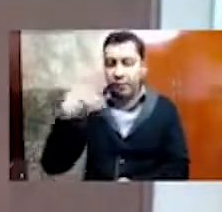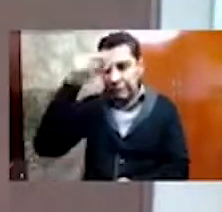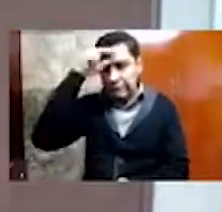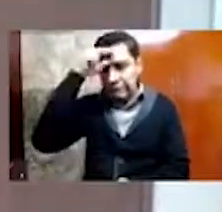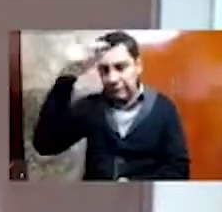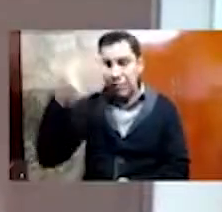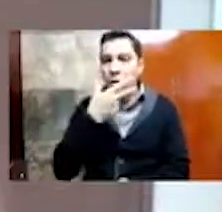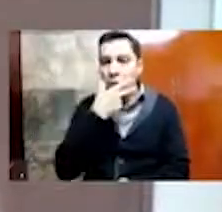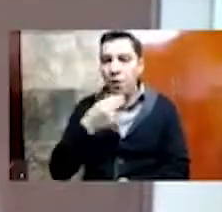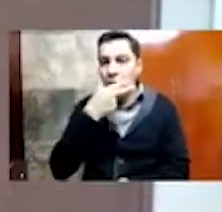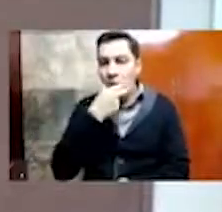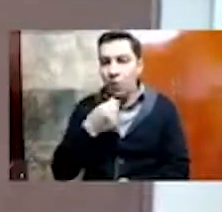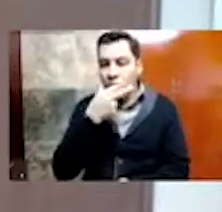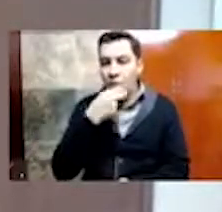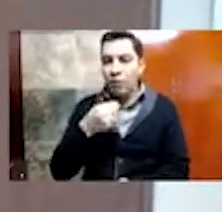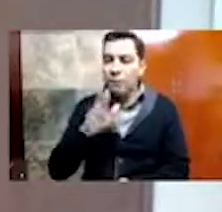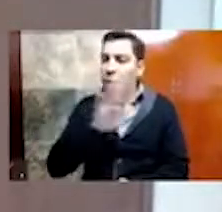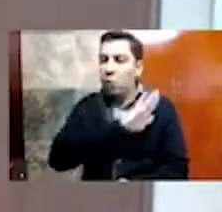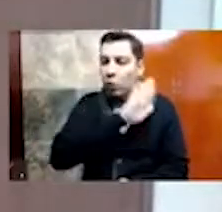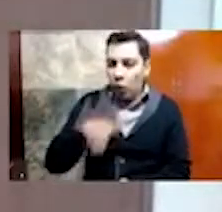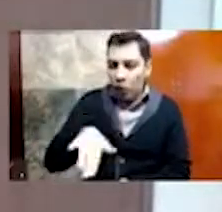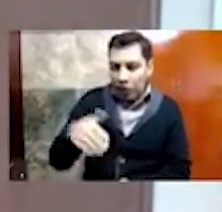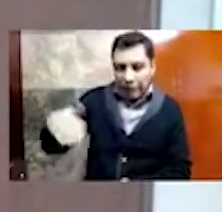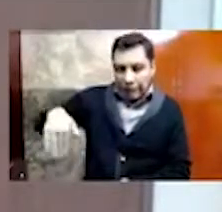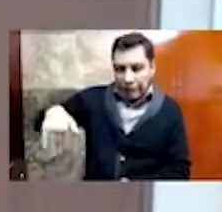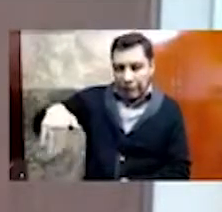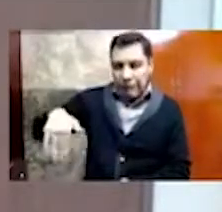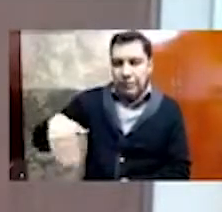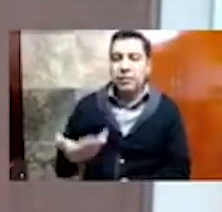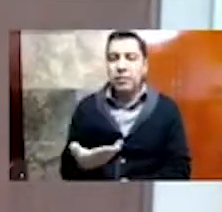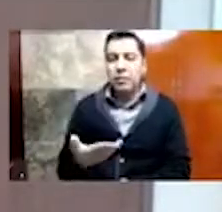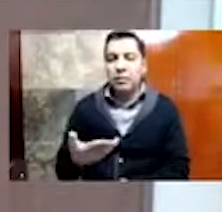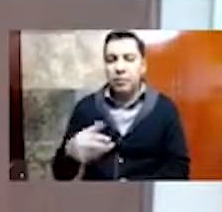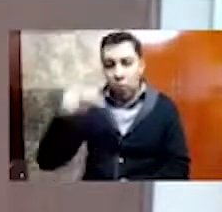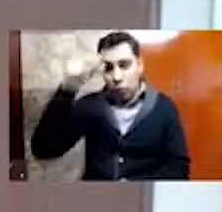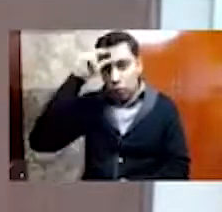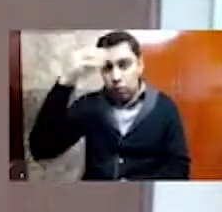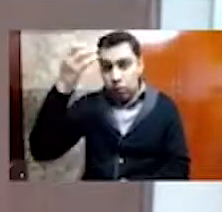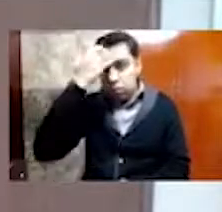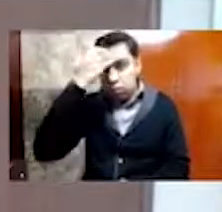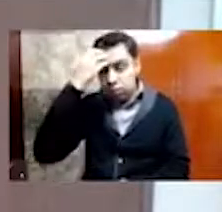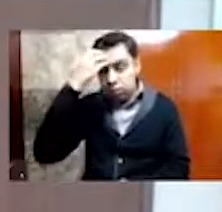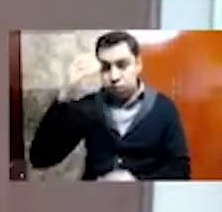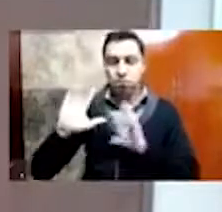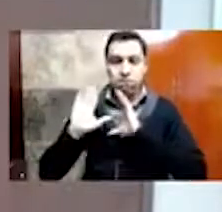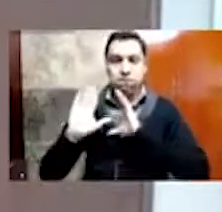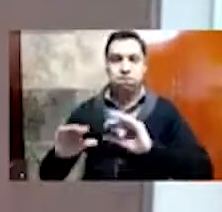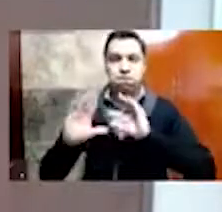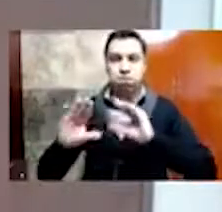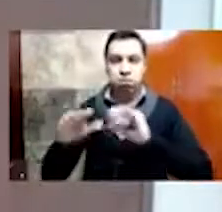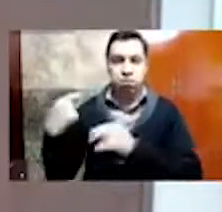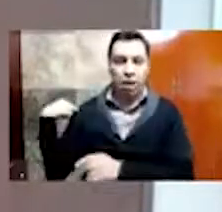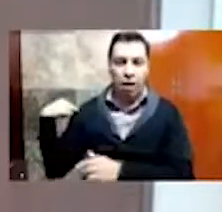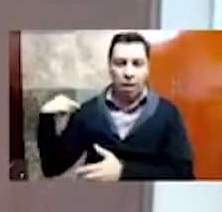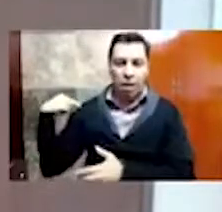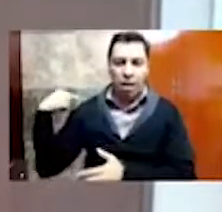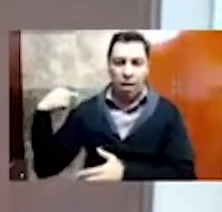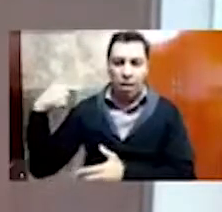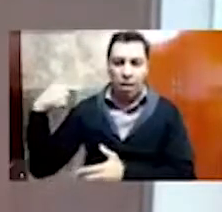que hace poco se fue porque su conocimiento y todas las enseñanzas que nos dejó a lo largo de su vida